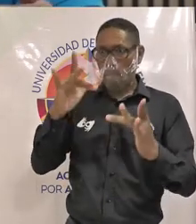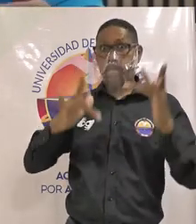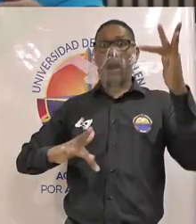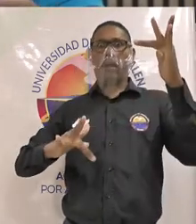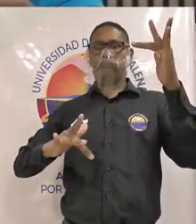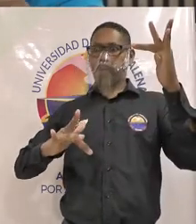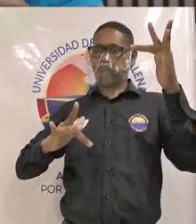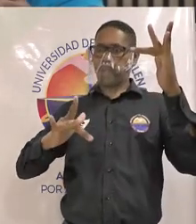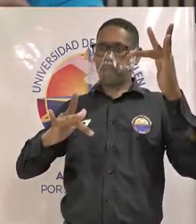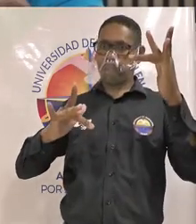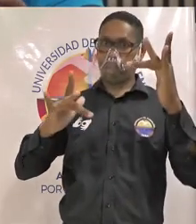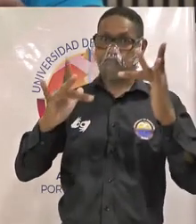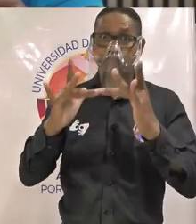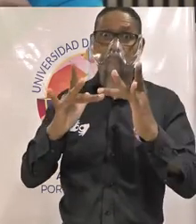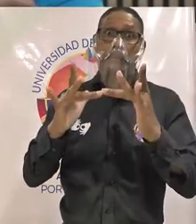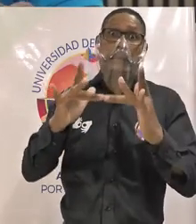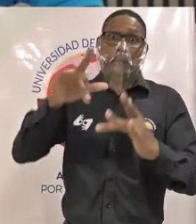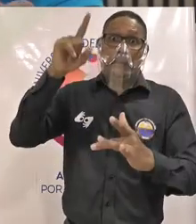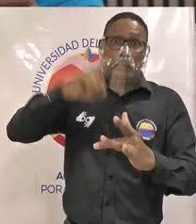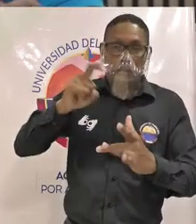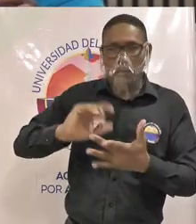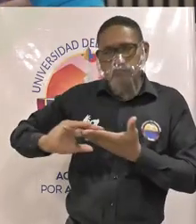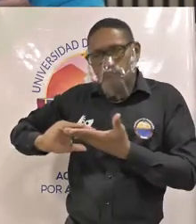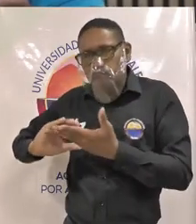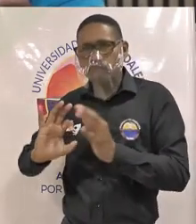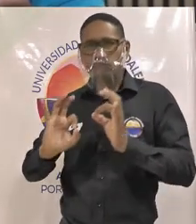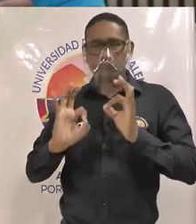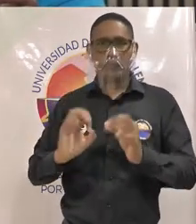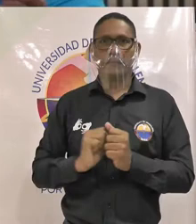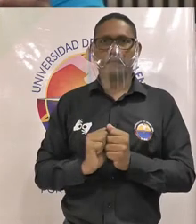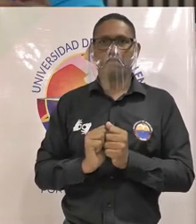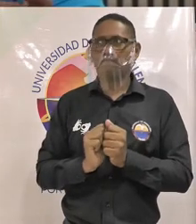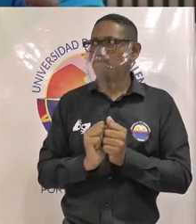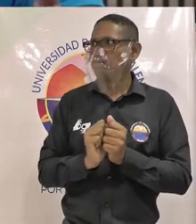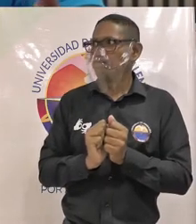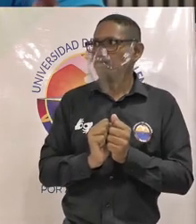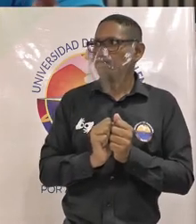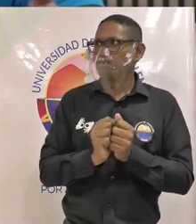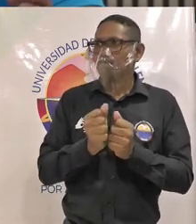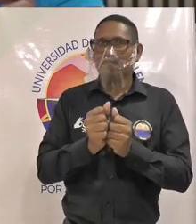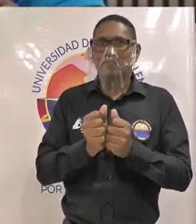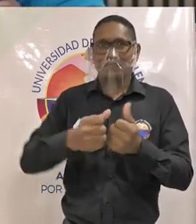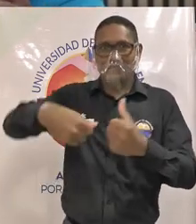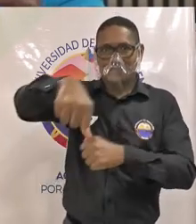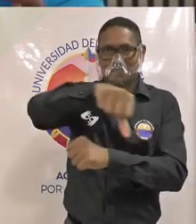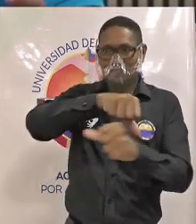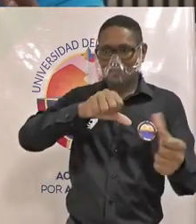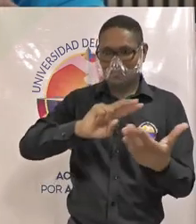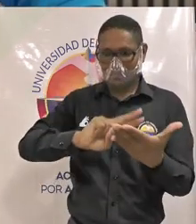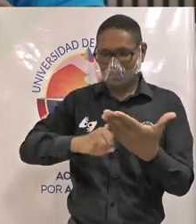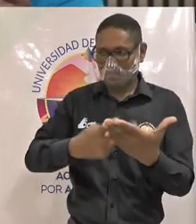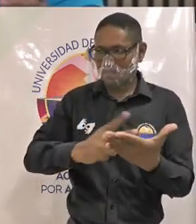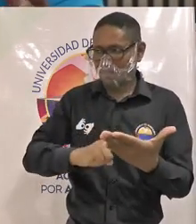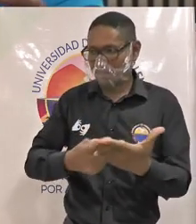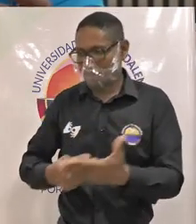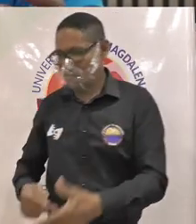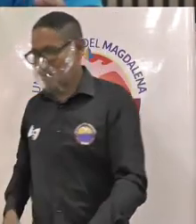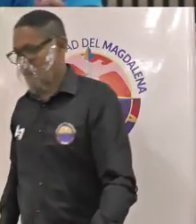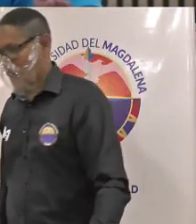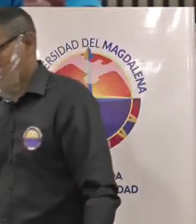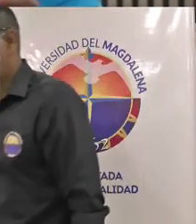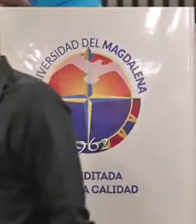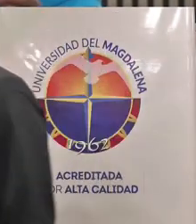que genera este tipo de de discapacidad y necesitamos que las y los